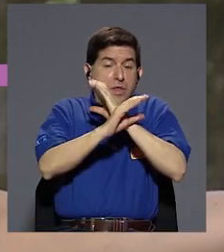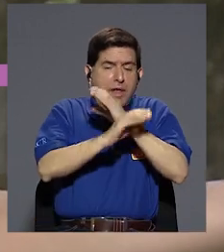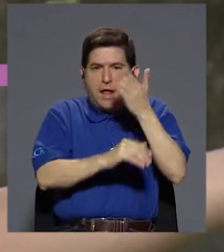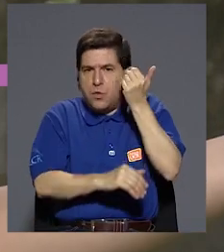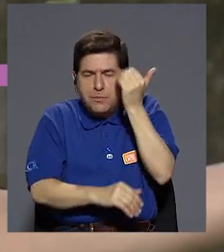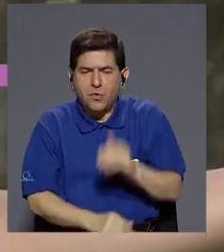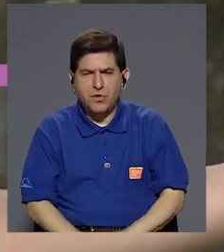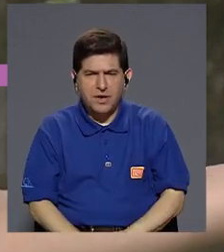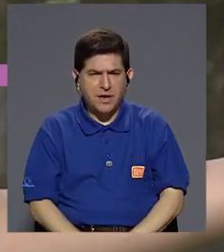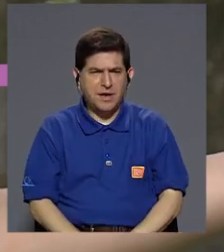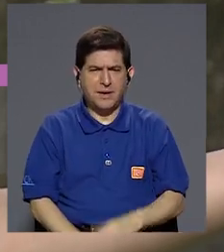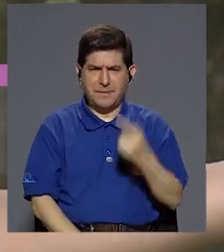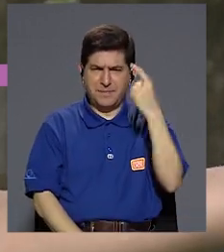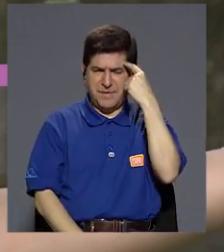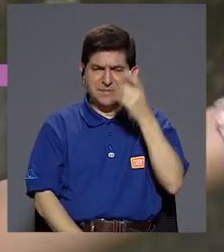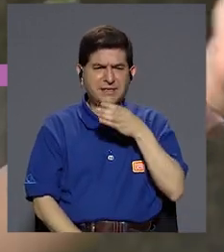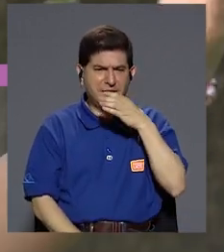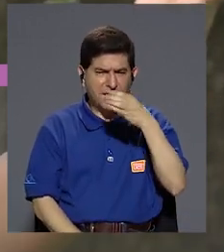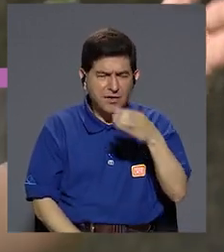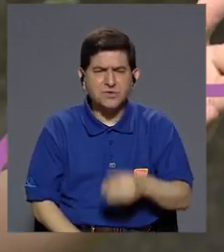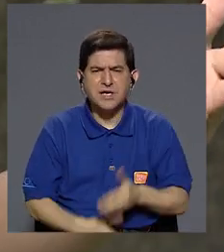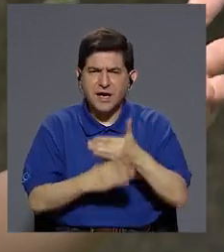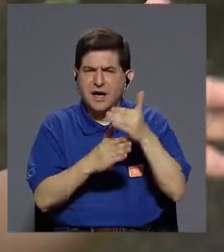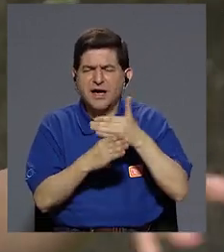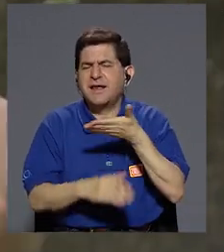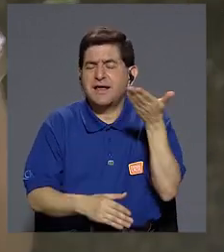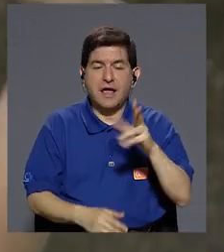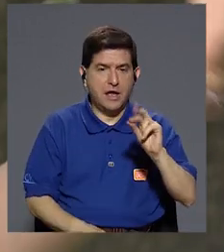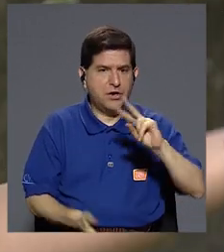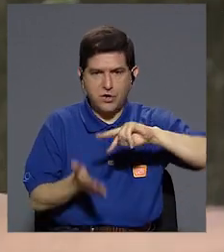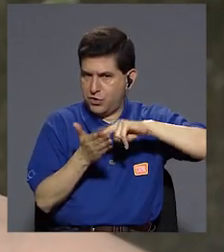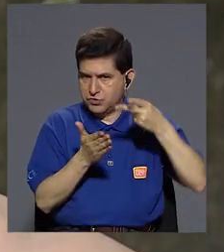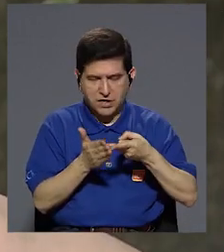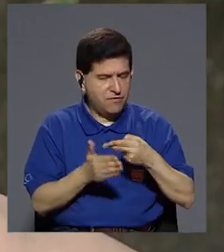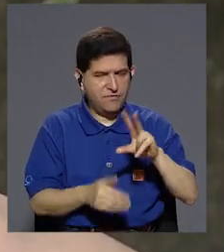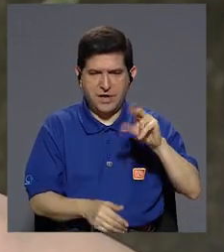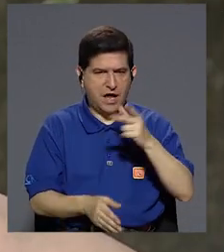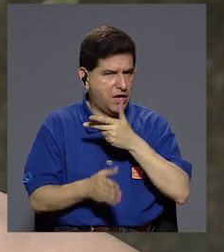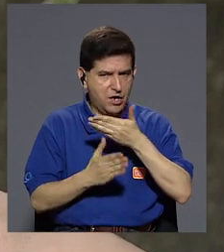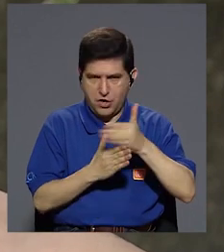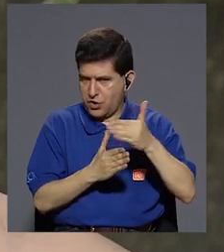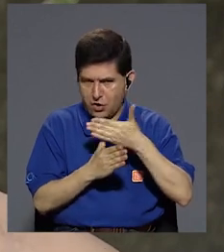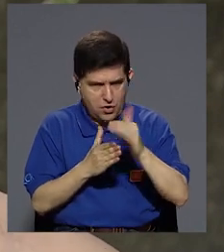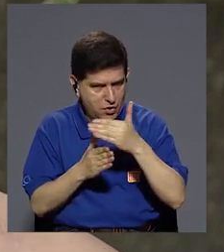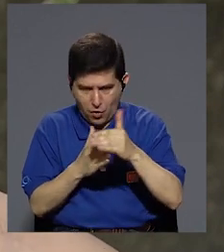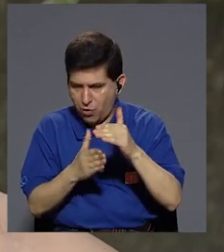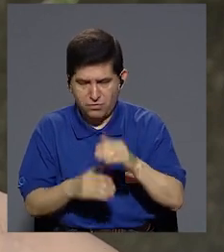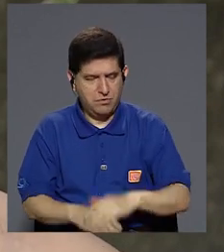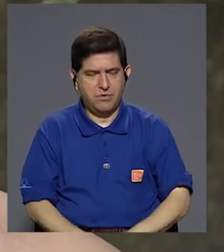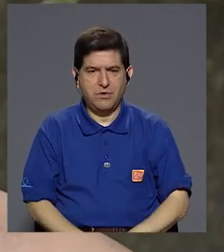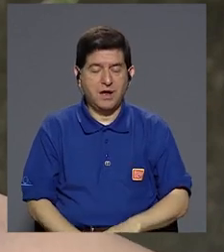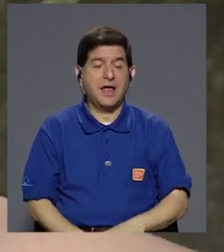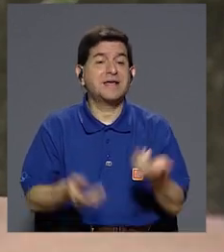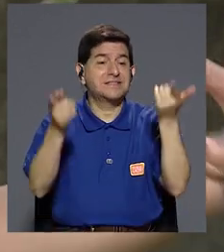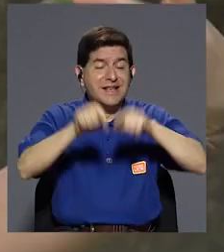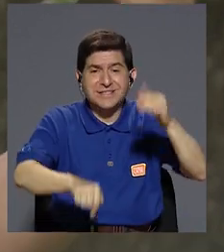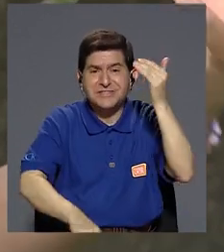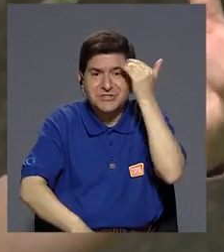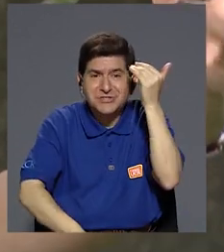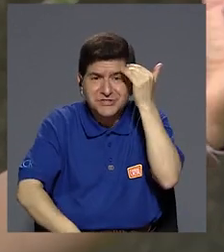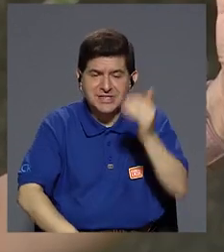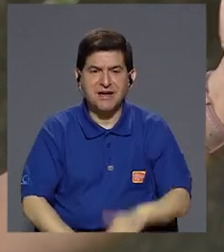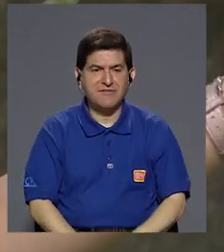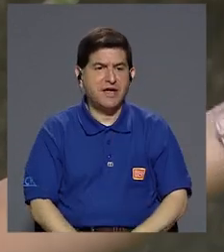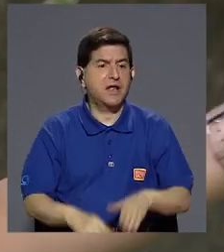recomendable cuando compartimos algo? Porque ya lo dijiste, no es el hecho de no compartir, ¿verdad? Es el hecho de saber